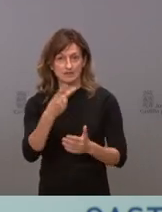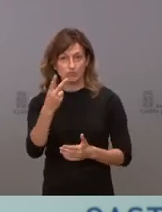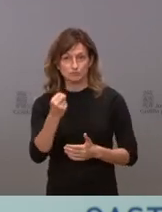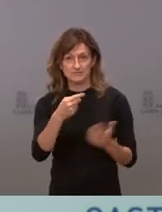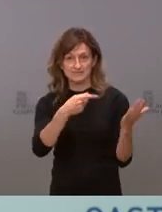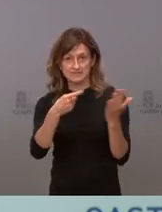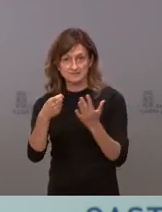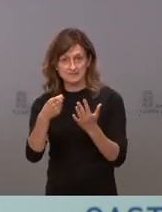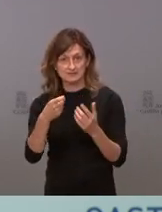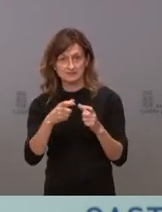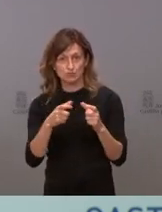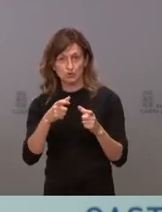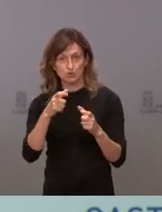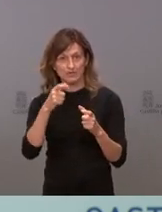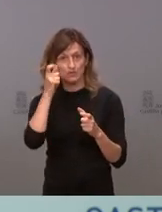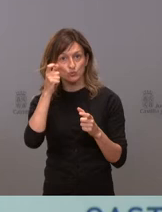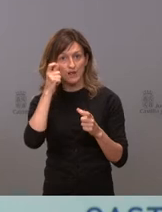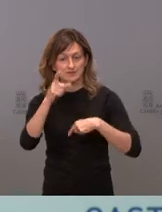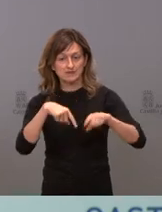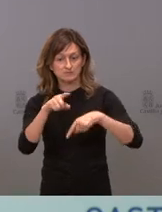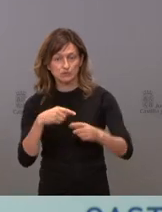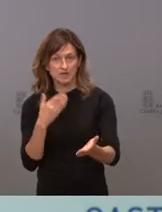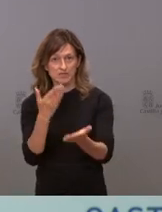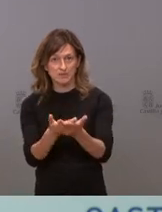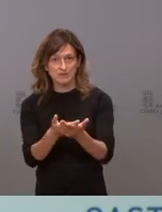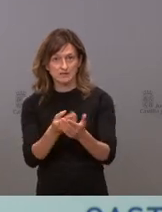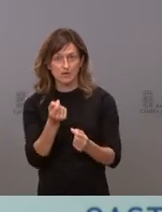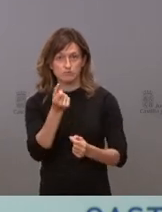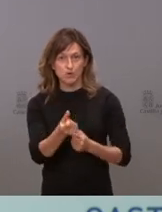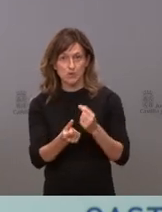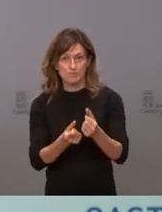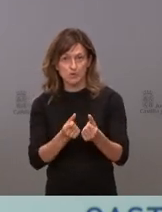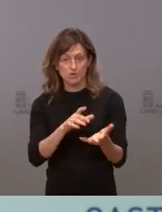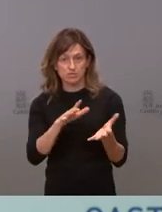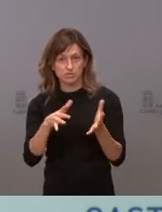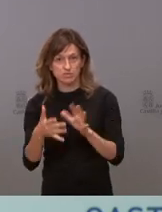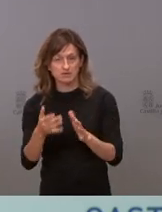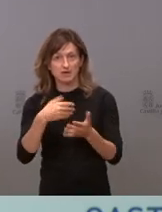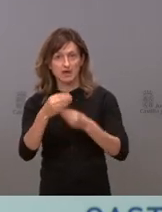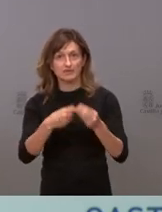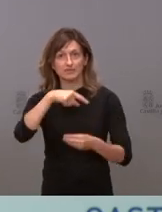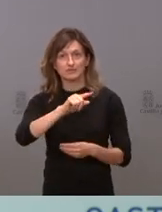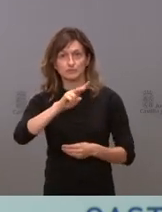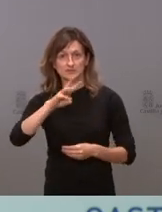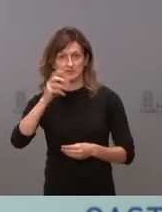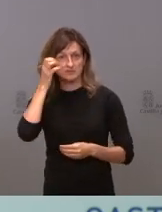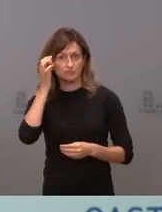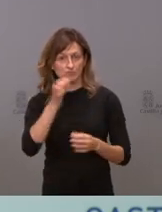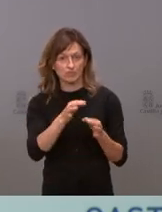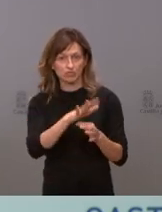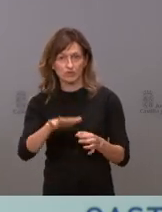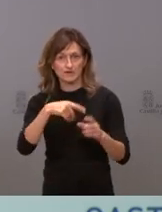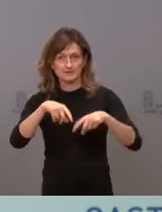con el bono rural de transporte a la demanda, que se va a implantar progresivamente en las 123 zonas de transporte.